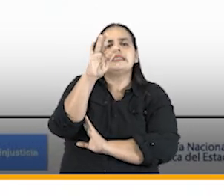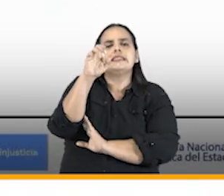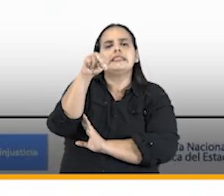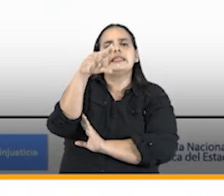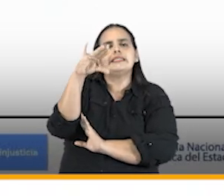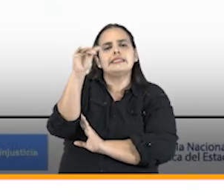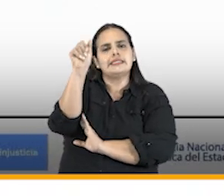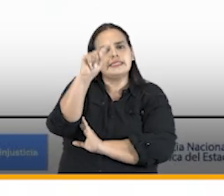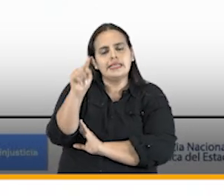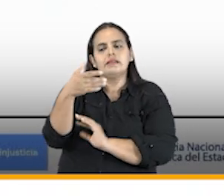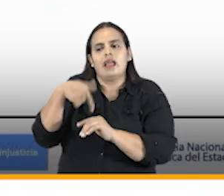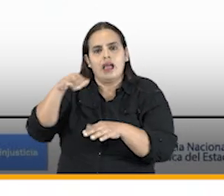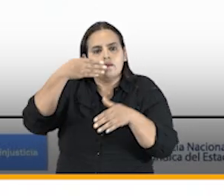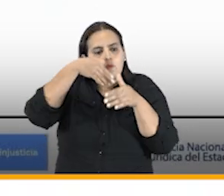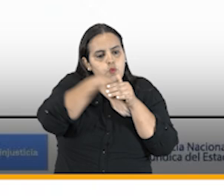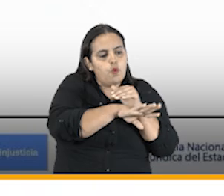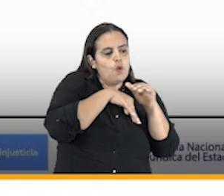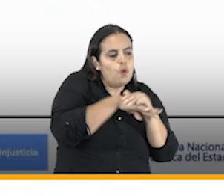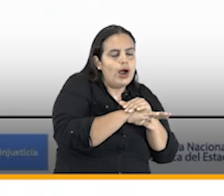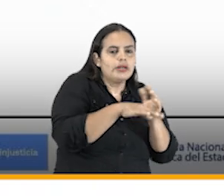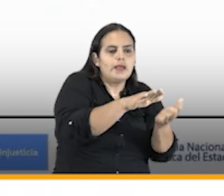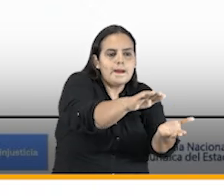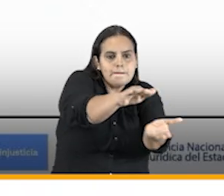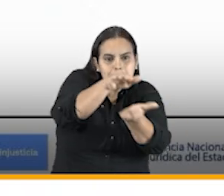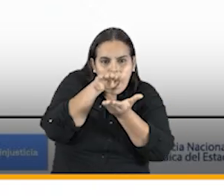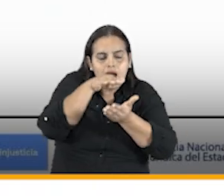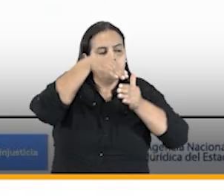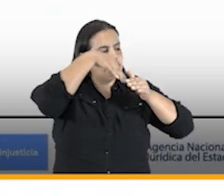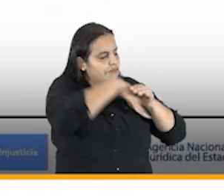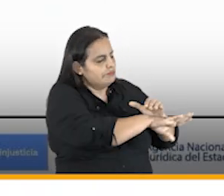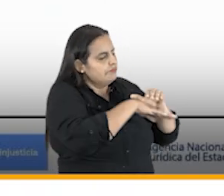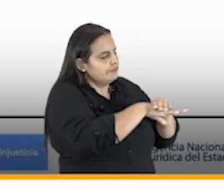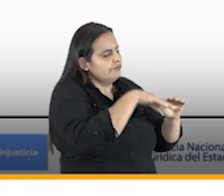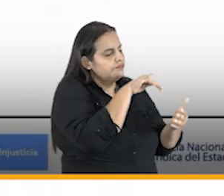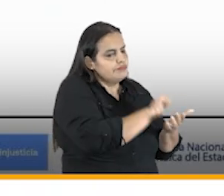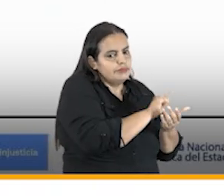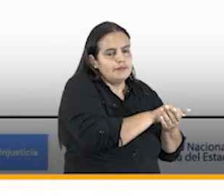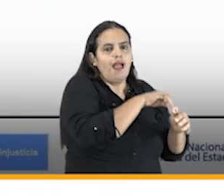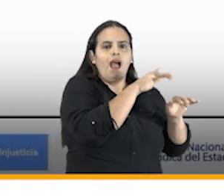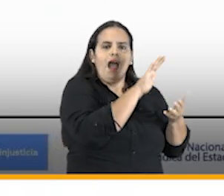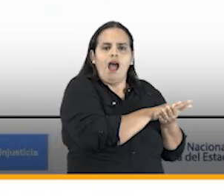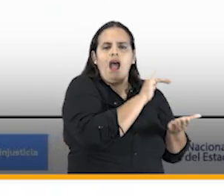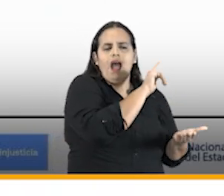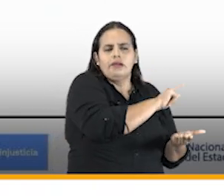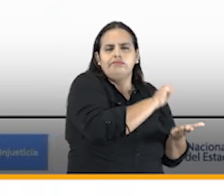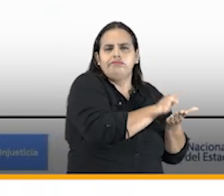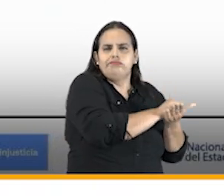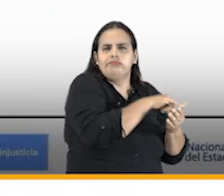del repositorio de sentencias que se está acumulando y de piezas procesales